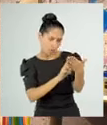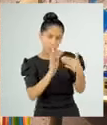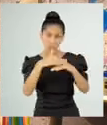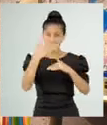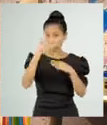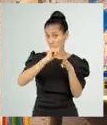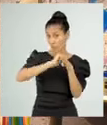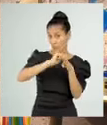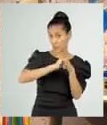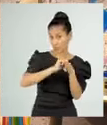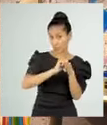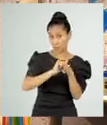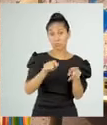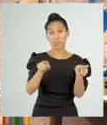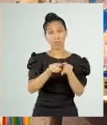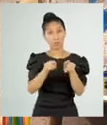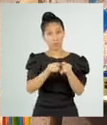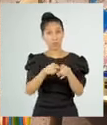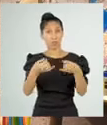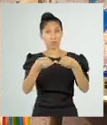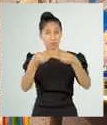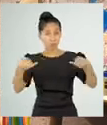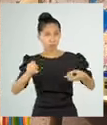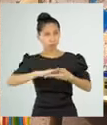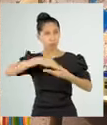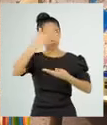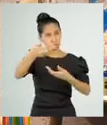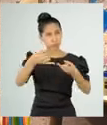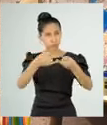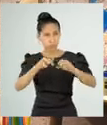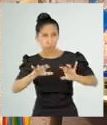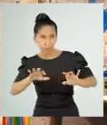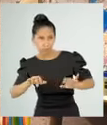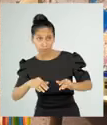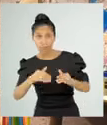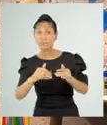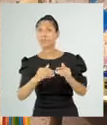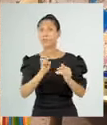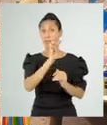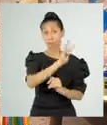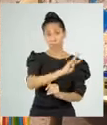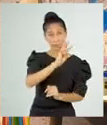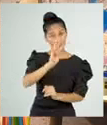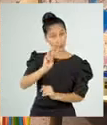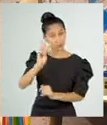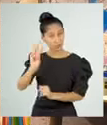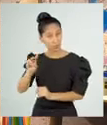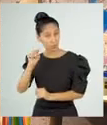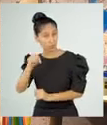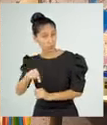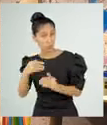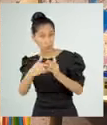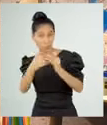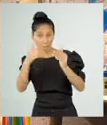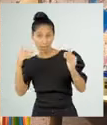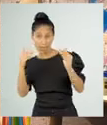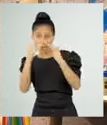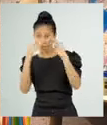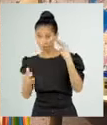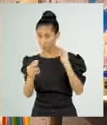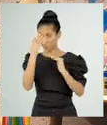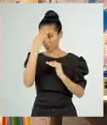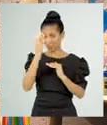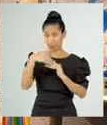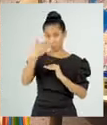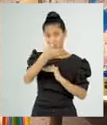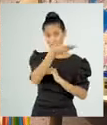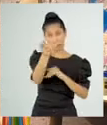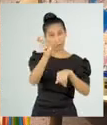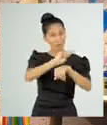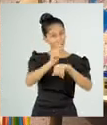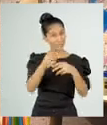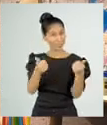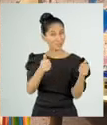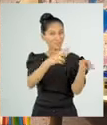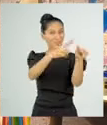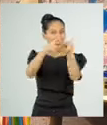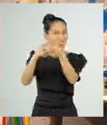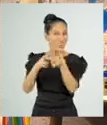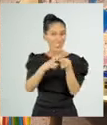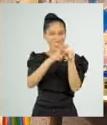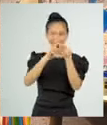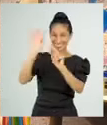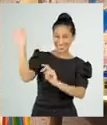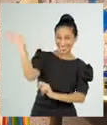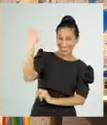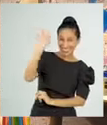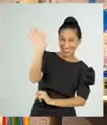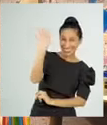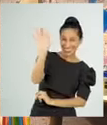siempre. Pueden ingresar a la página web de la Pre-Aprendo en Casa que aparece en pantalla y desarrollar más situaciones. Cuídense mucho.